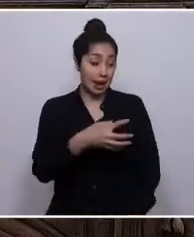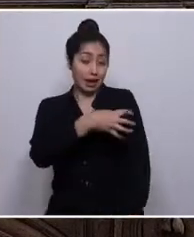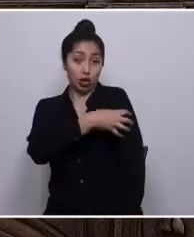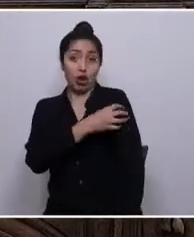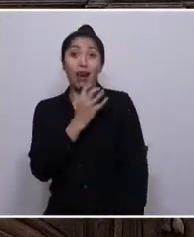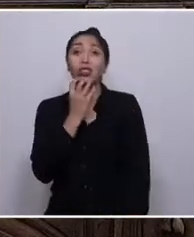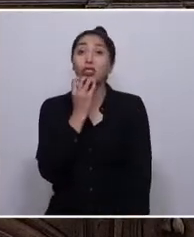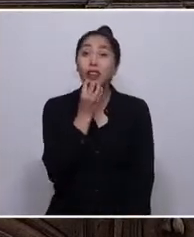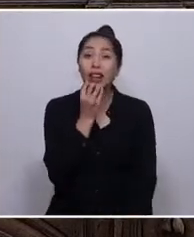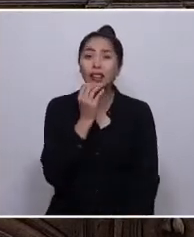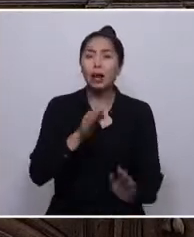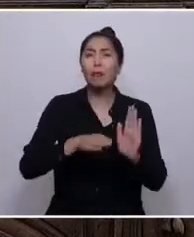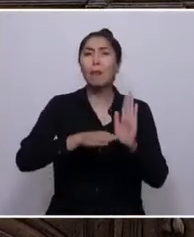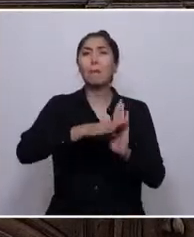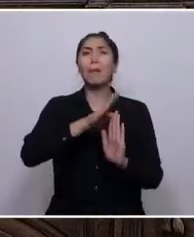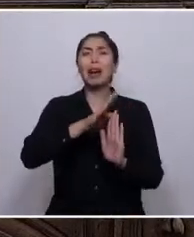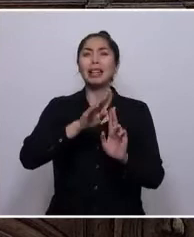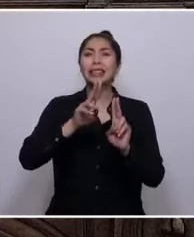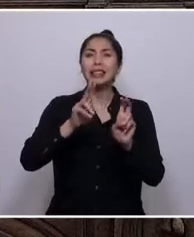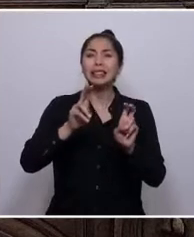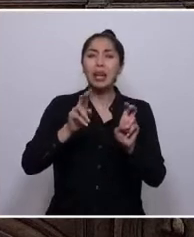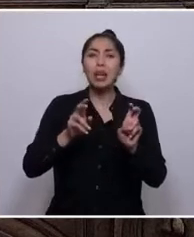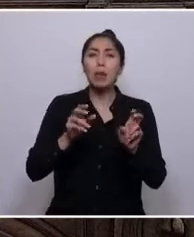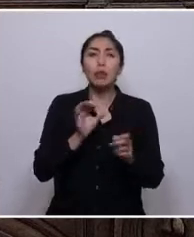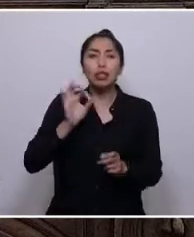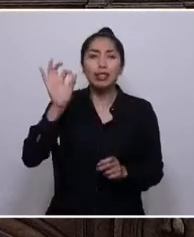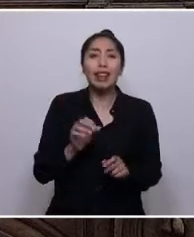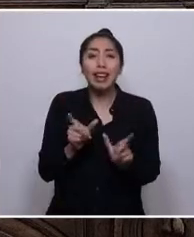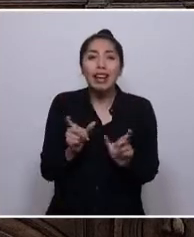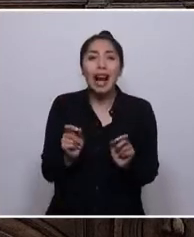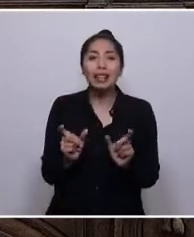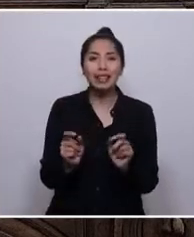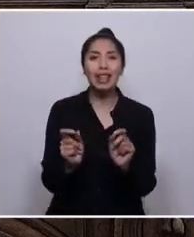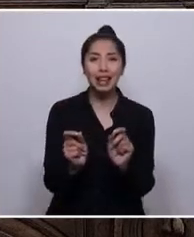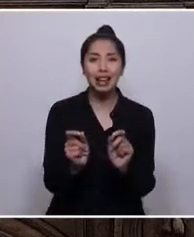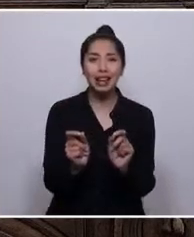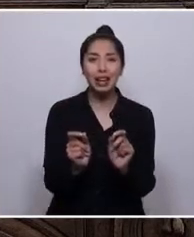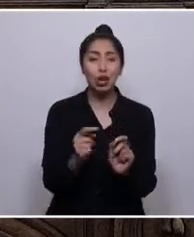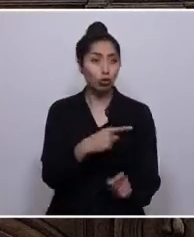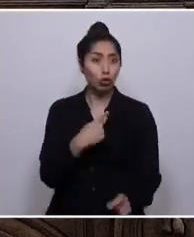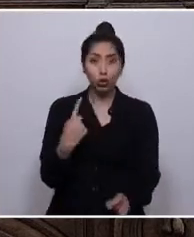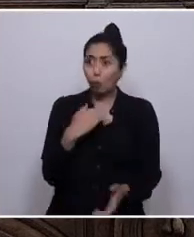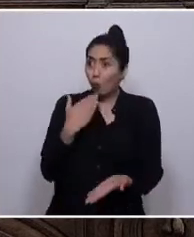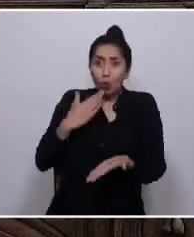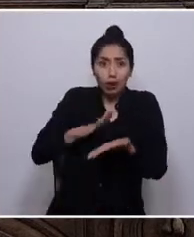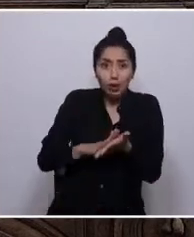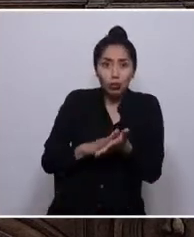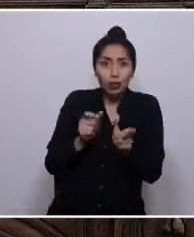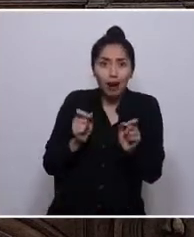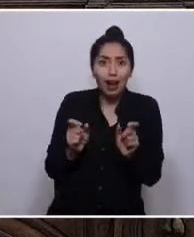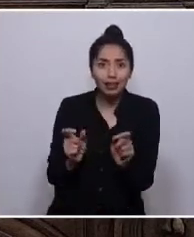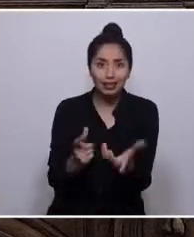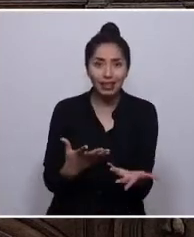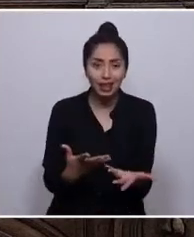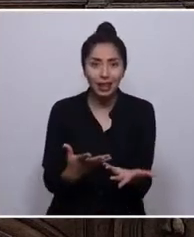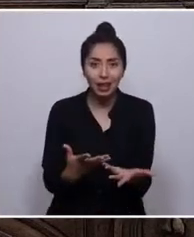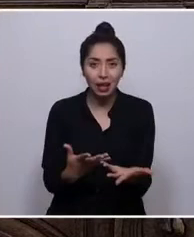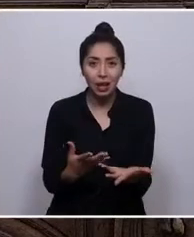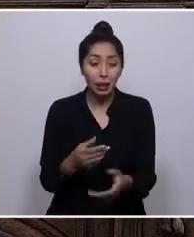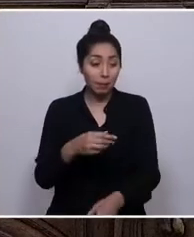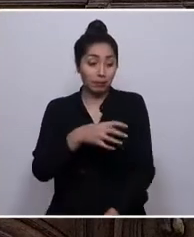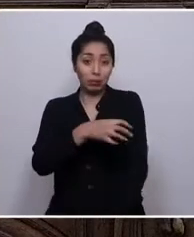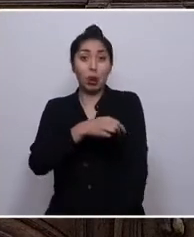la mayor incidencia de cáncer en el país. Estamos muriendo por cáncer. En Mejillones se concentran hoy 19